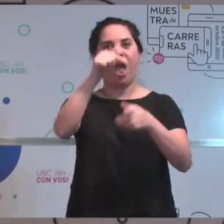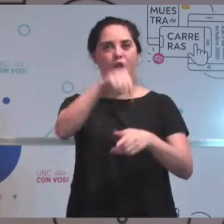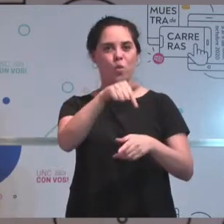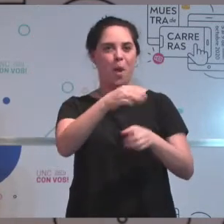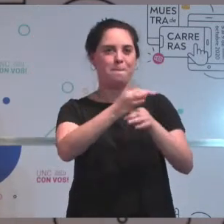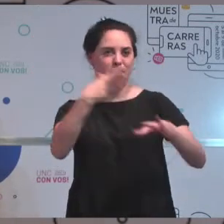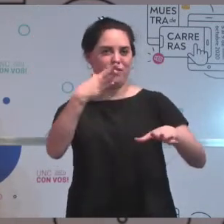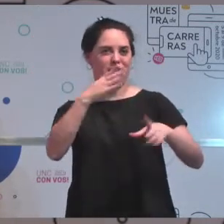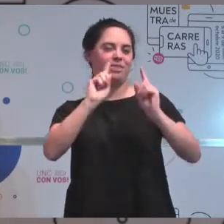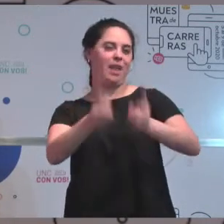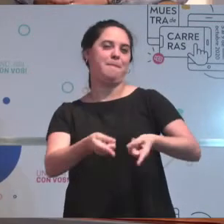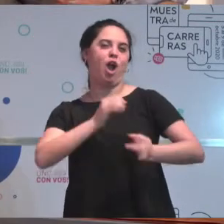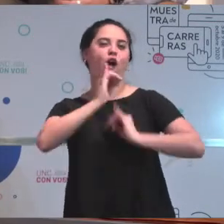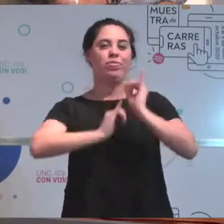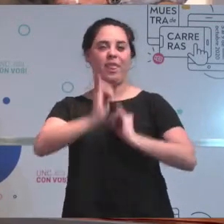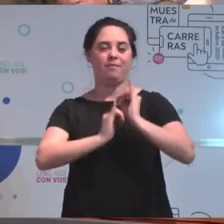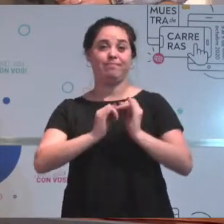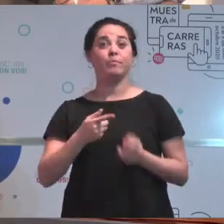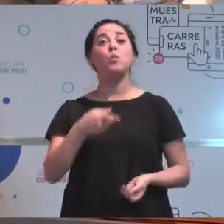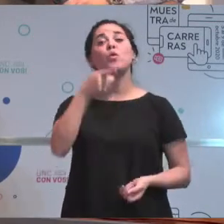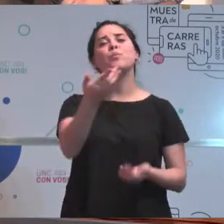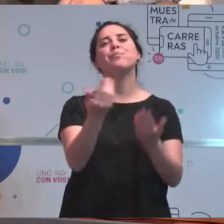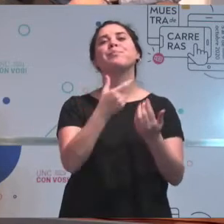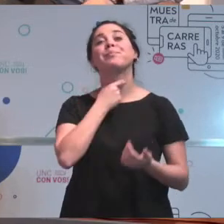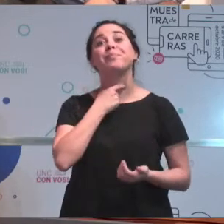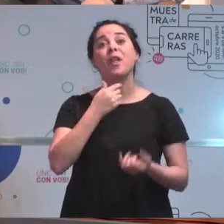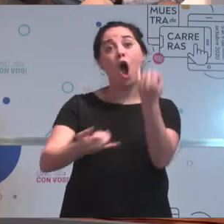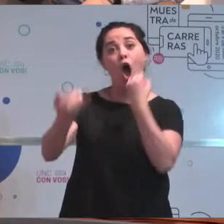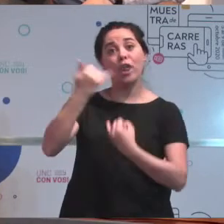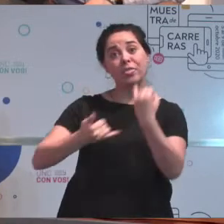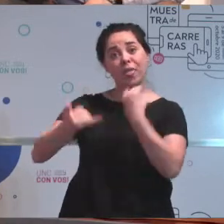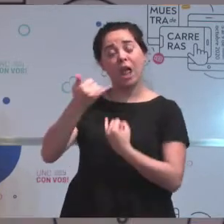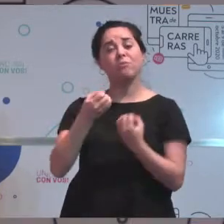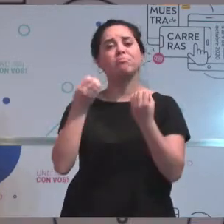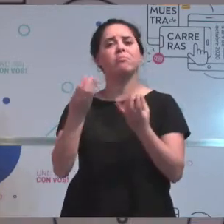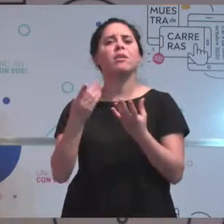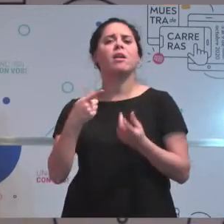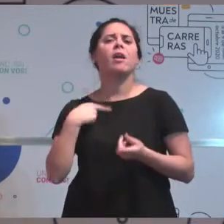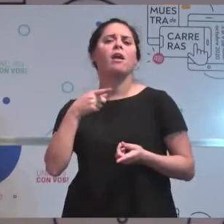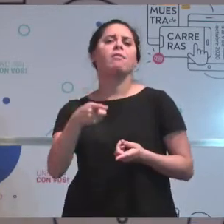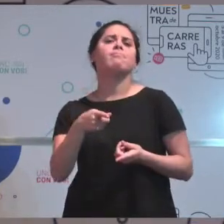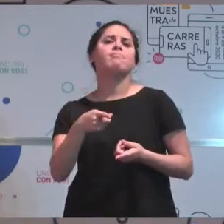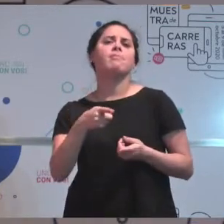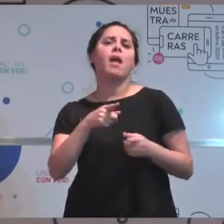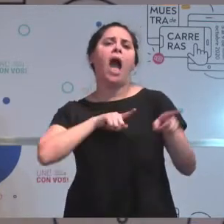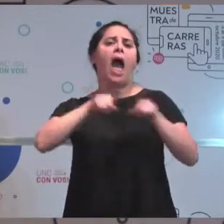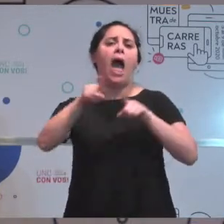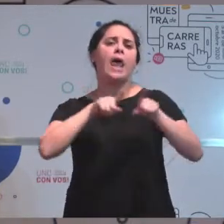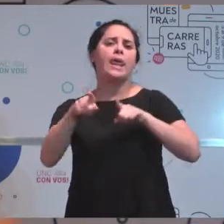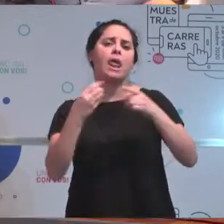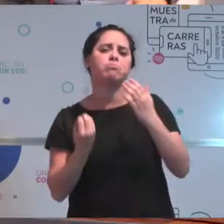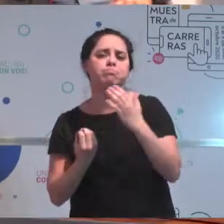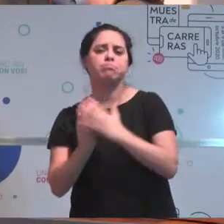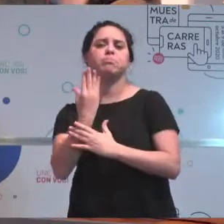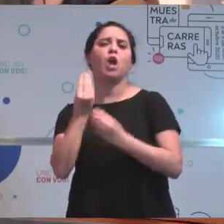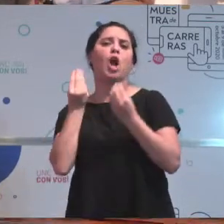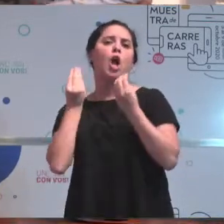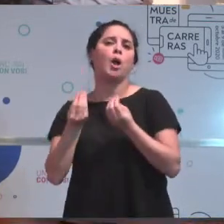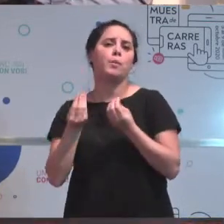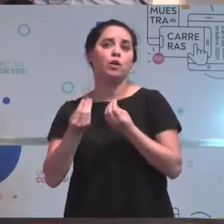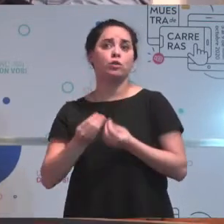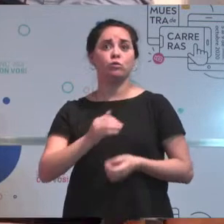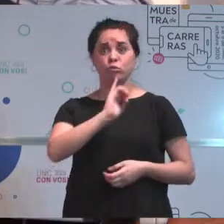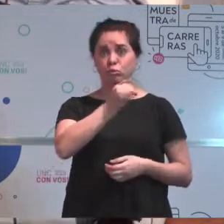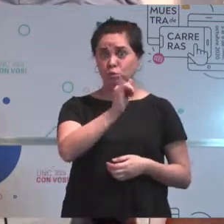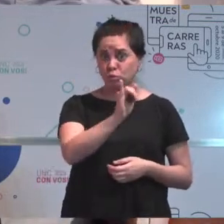¿querés contarnos? Buenas tardes. ¿Querés contarnos, Hernán, cómo fue tu inicio de la carrera? ¿Cómo empezaste? Sí, cómo no. Bueno,